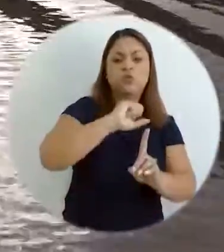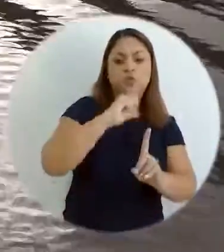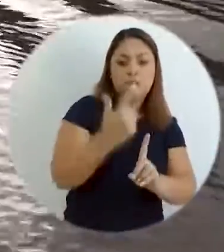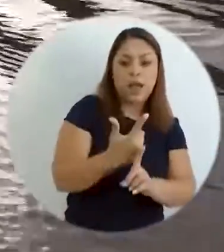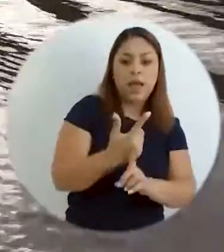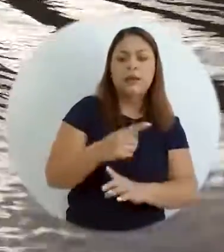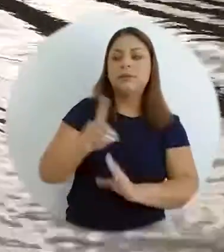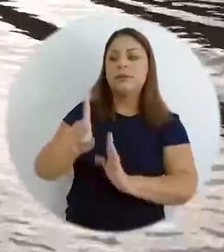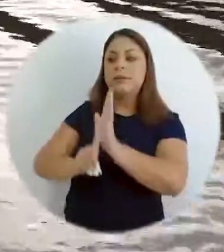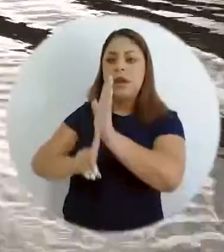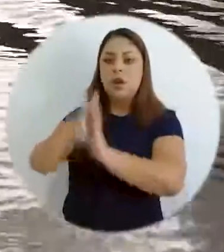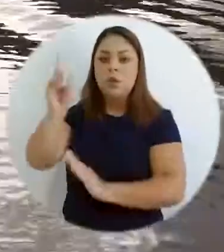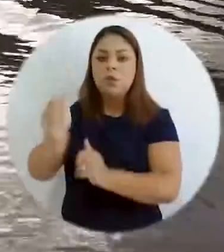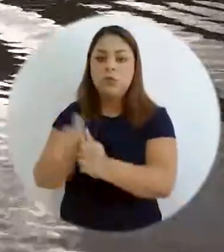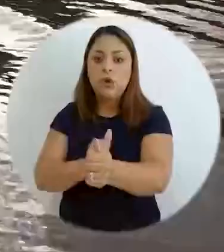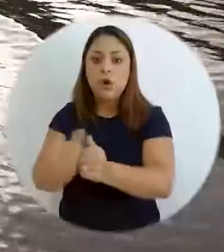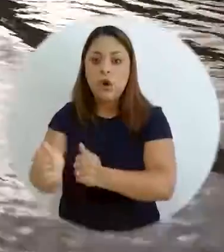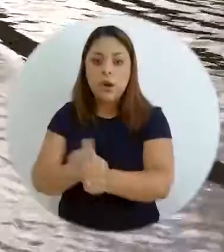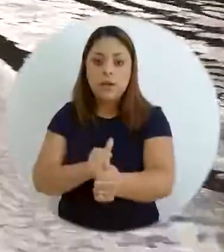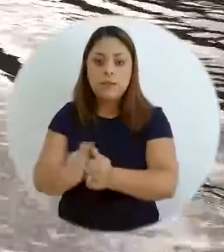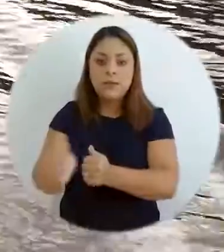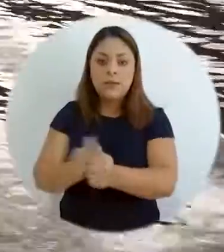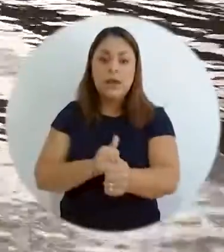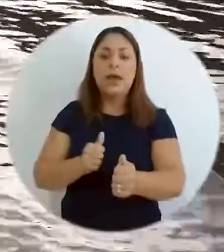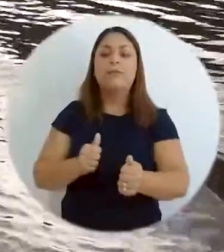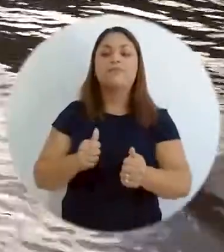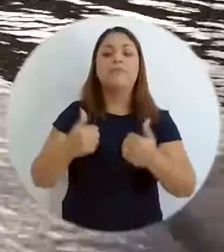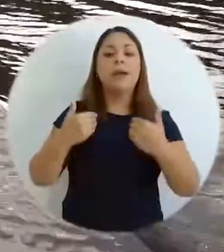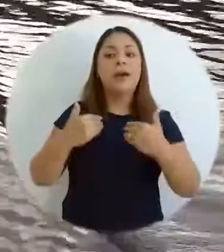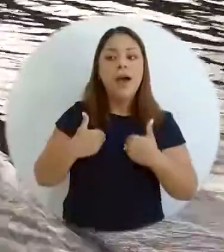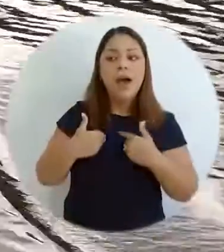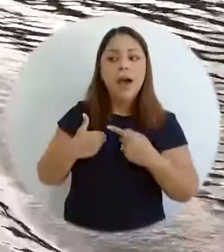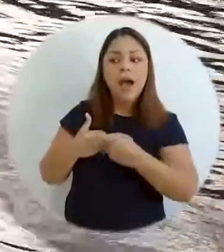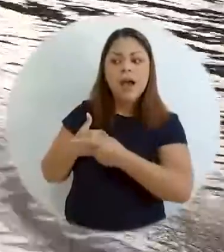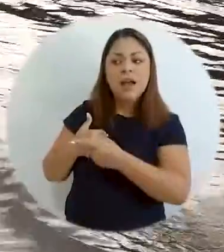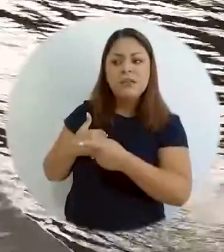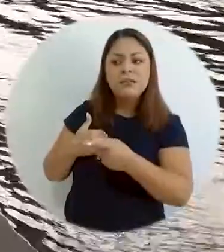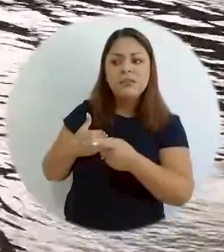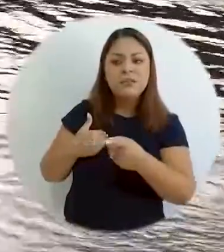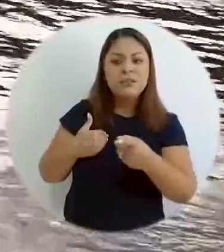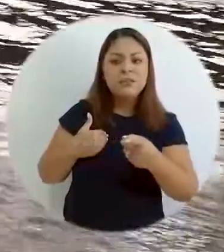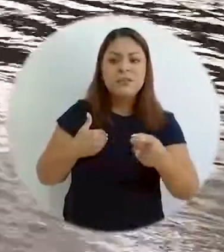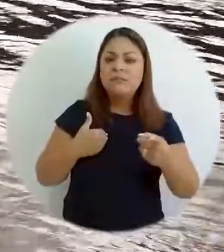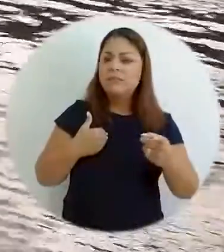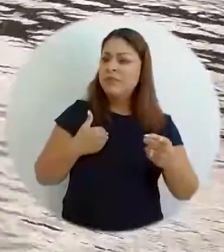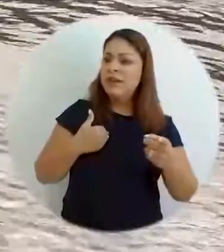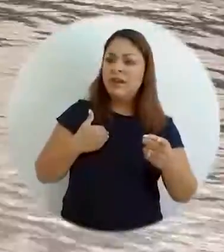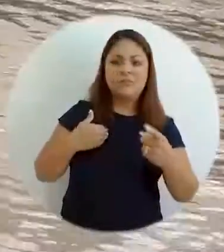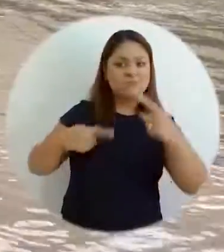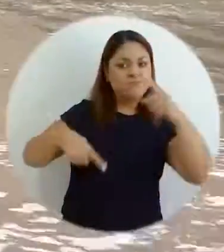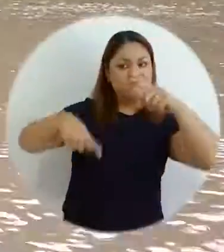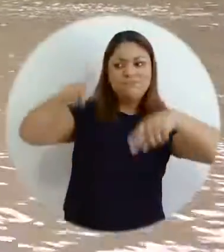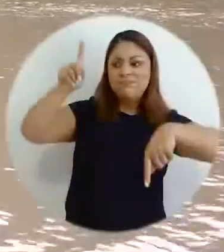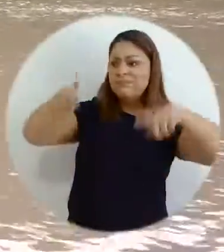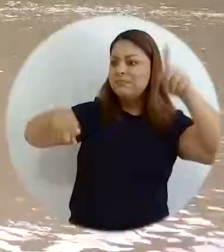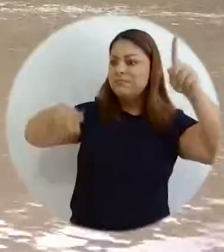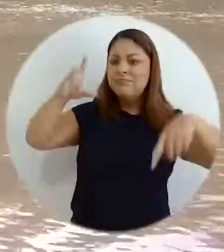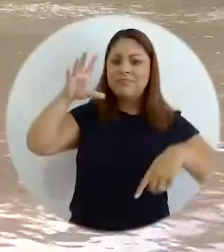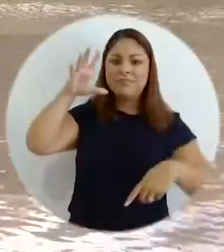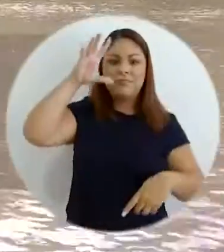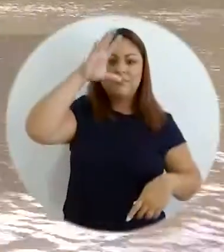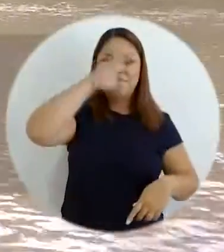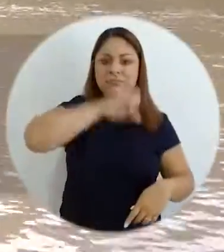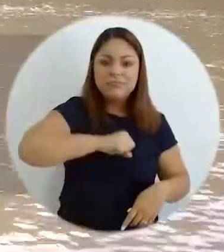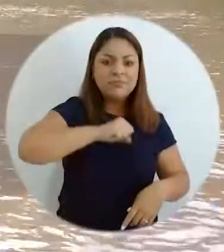desarrollo de competitividad, encuentra al desnudo las asimetrías territoriales y regionales. Entonces,